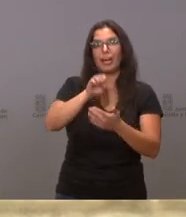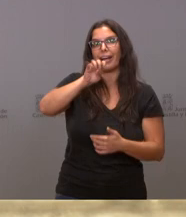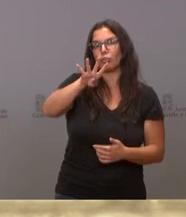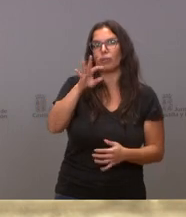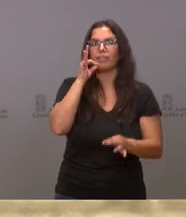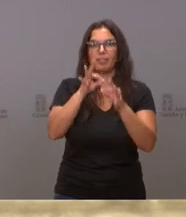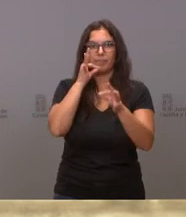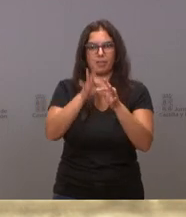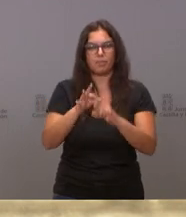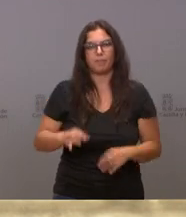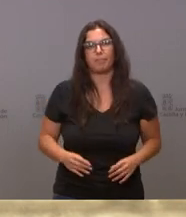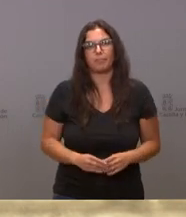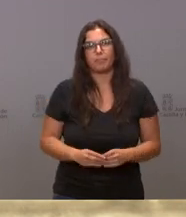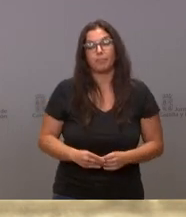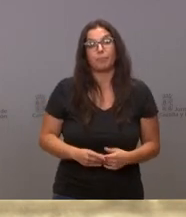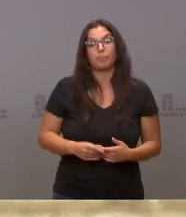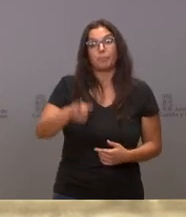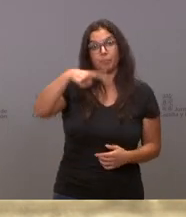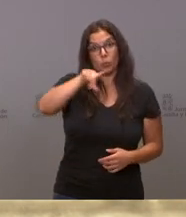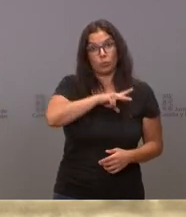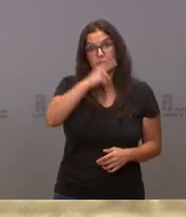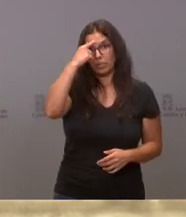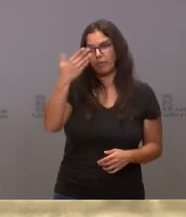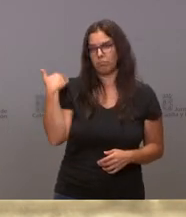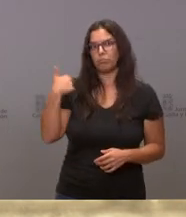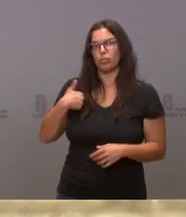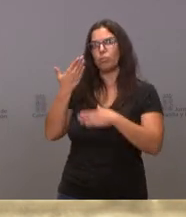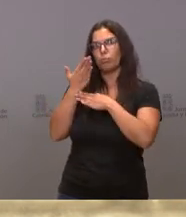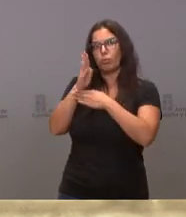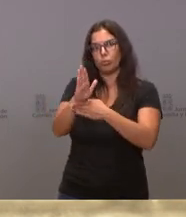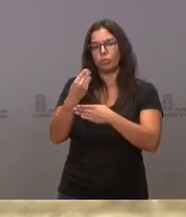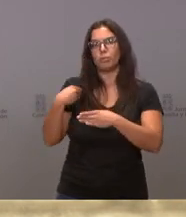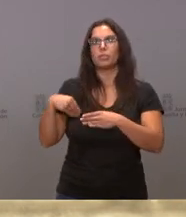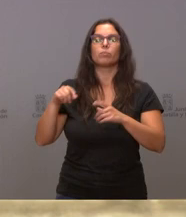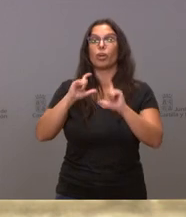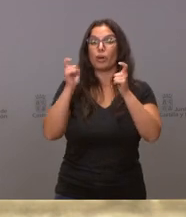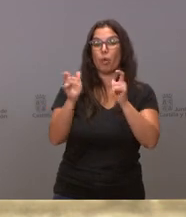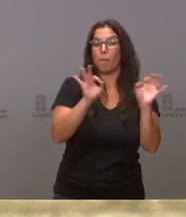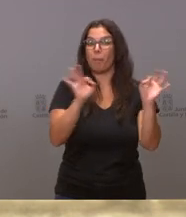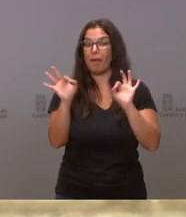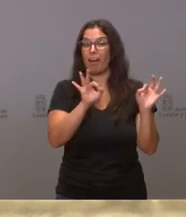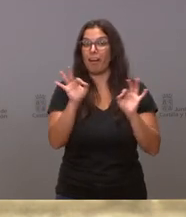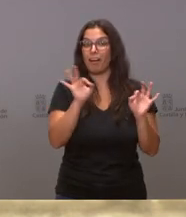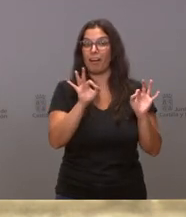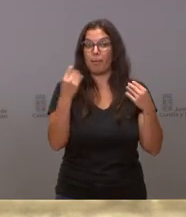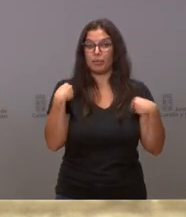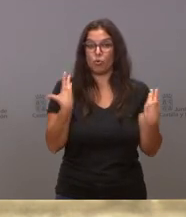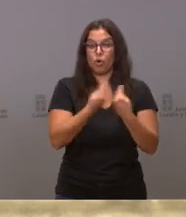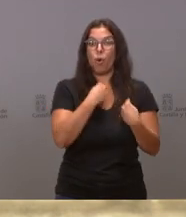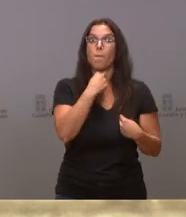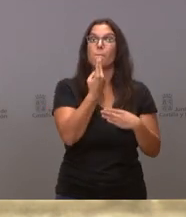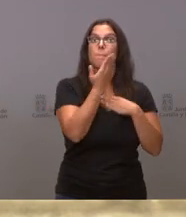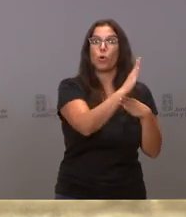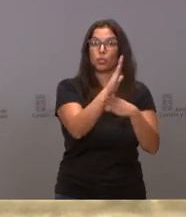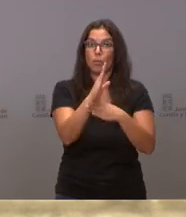septiembre. Así saben ustedes que lo propuse en las reuniones preparatorias con los portavoces de